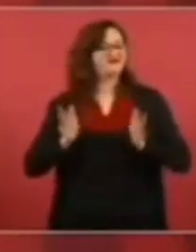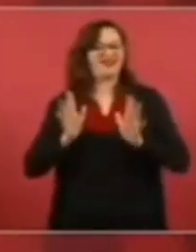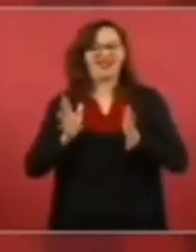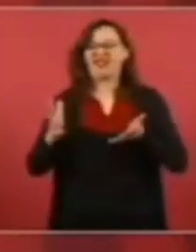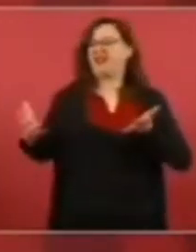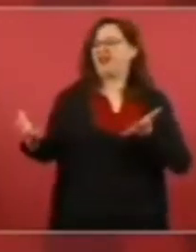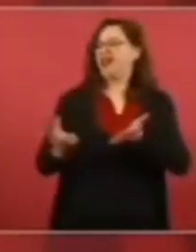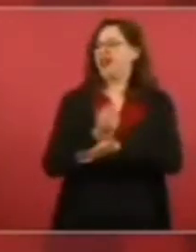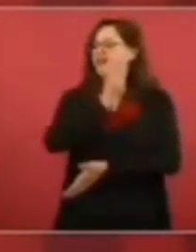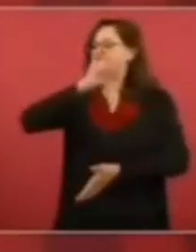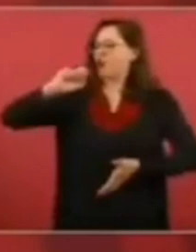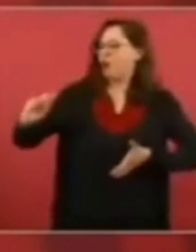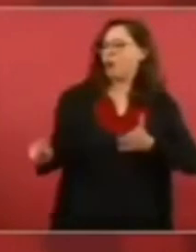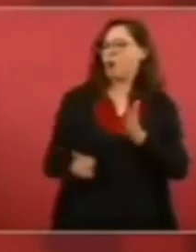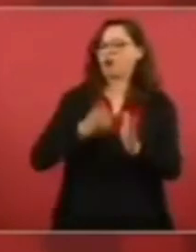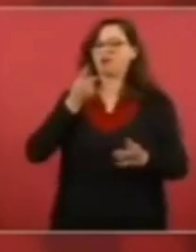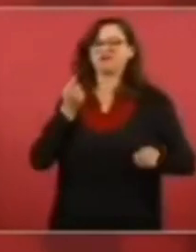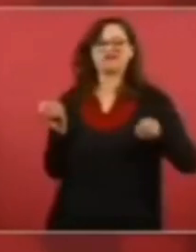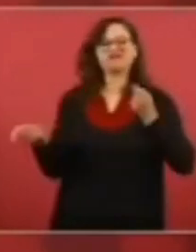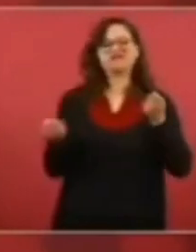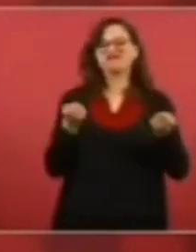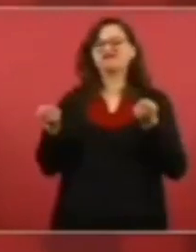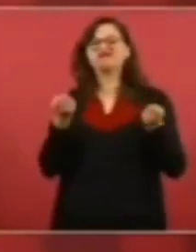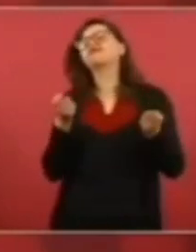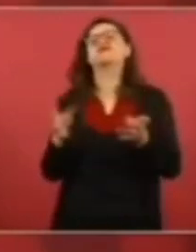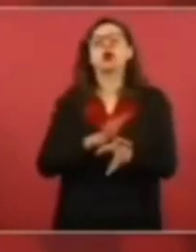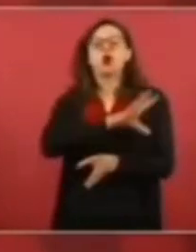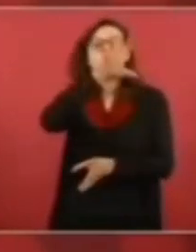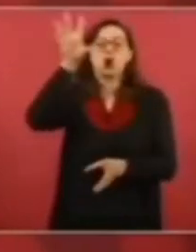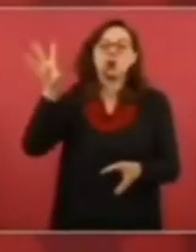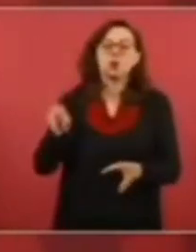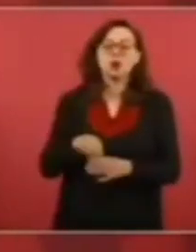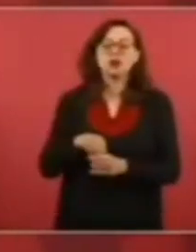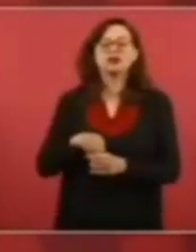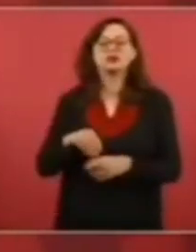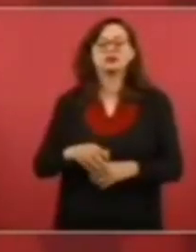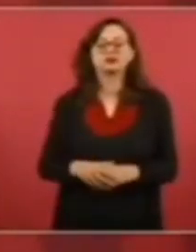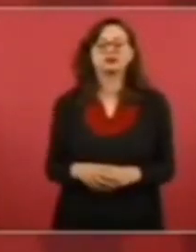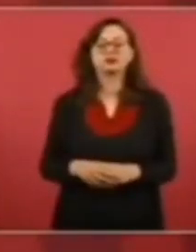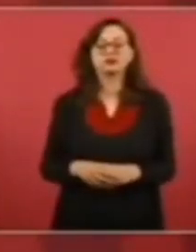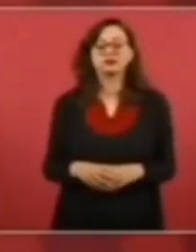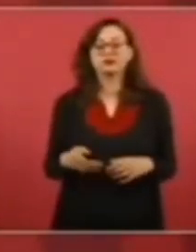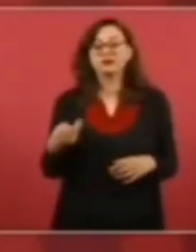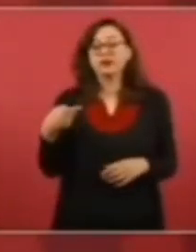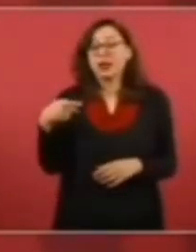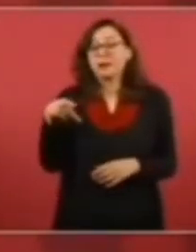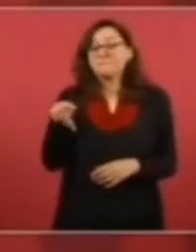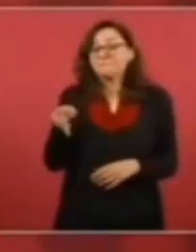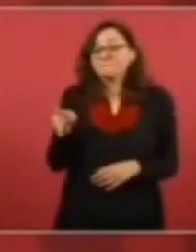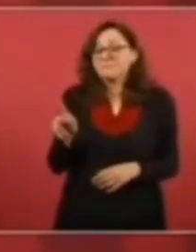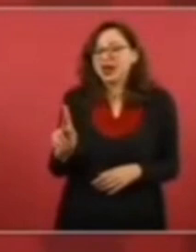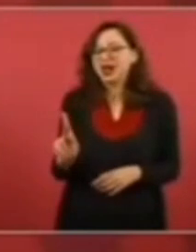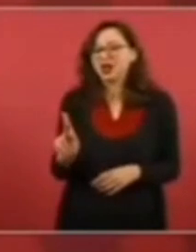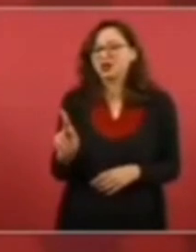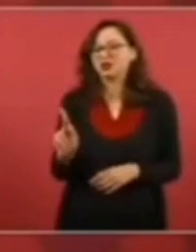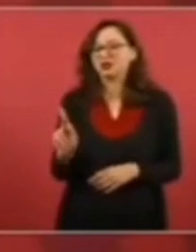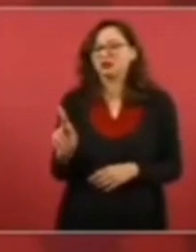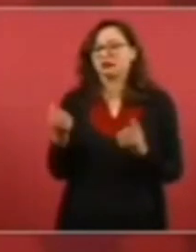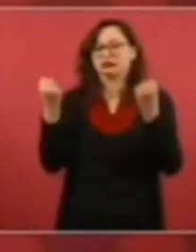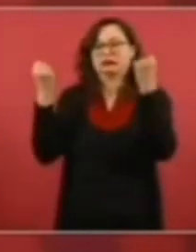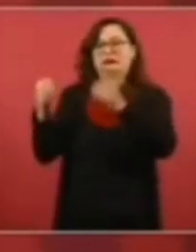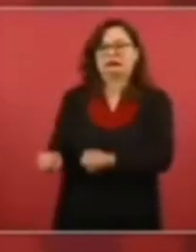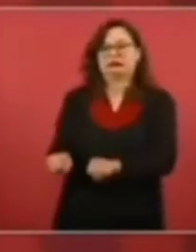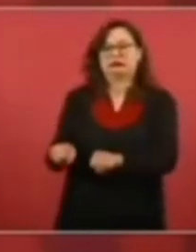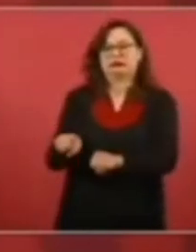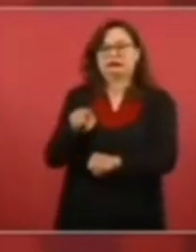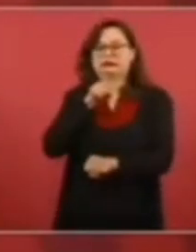y para tratar de legitimar el golpe de Estado